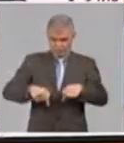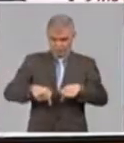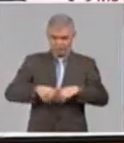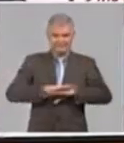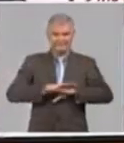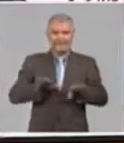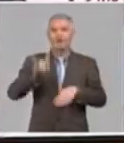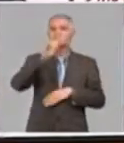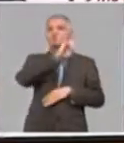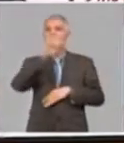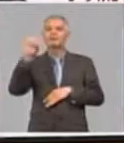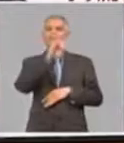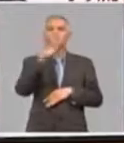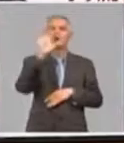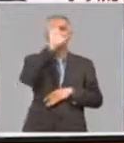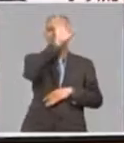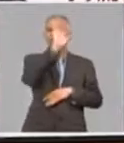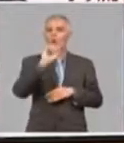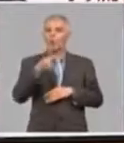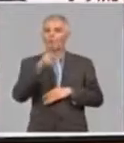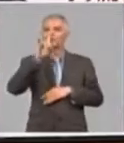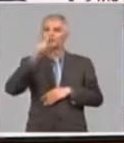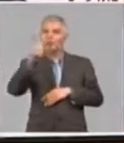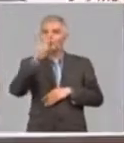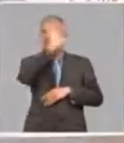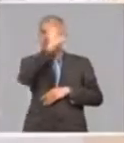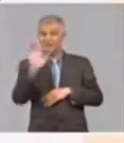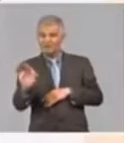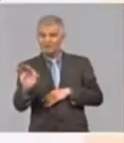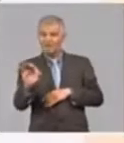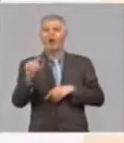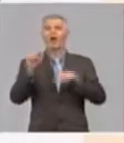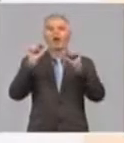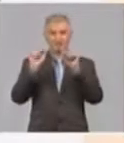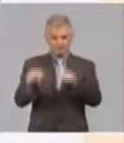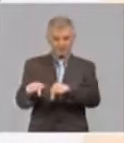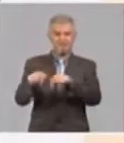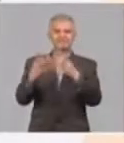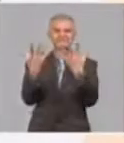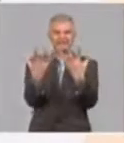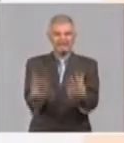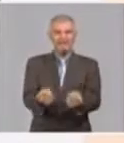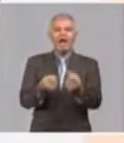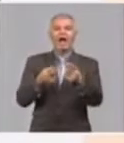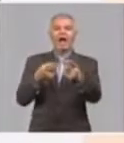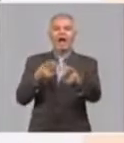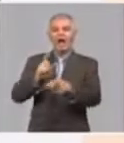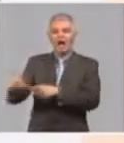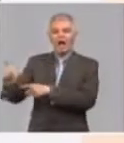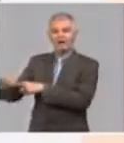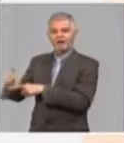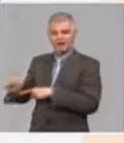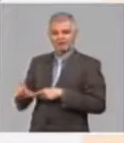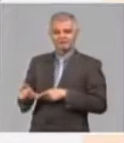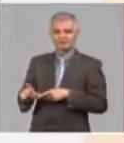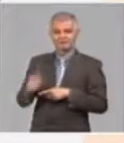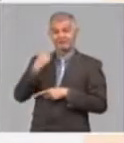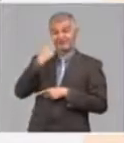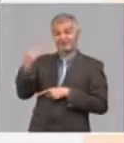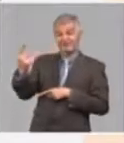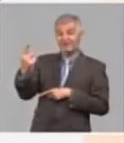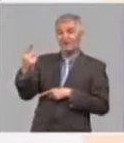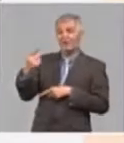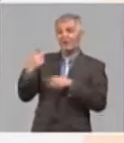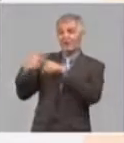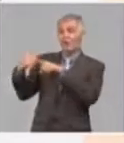el 99,2% del país presenta una sequía agrícola. Les muestro el mapa, miren los colores oscuros